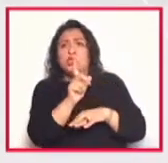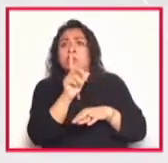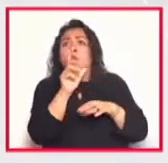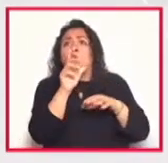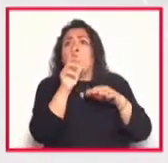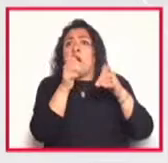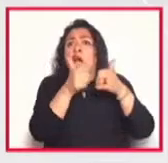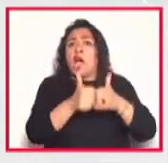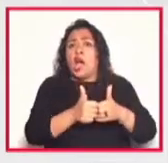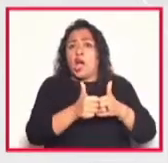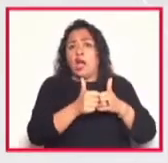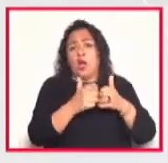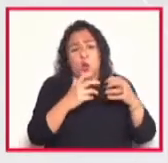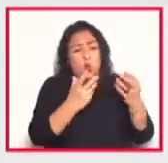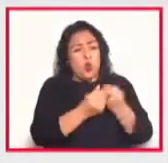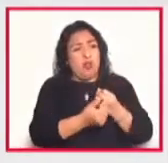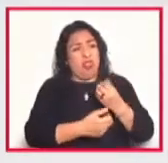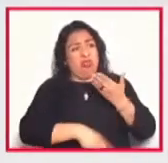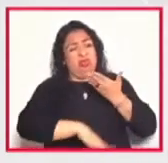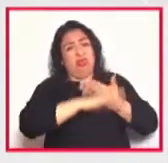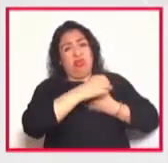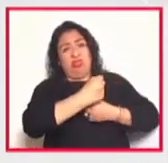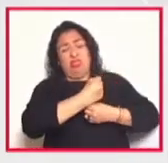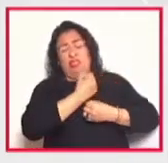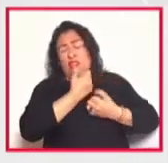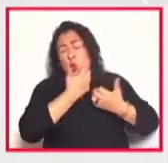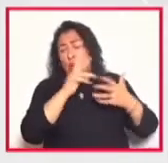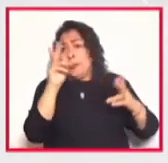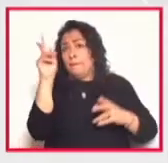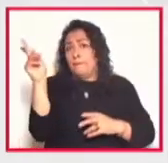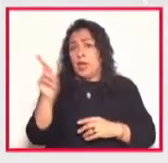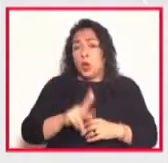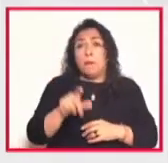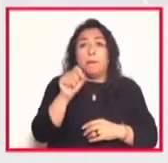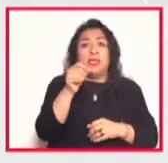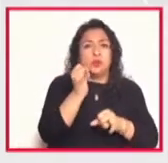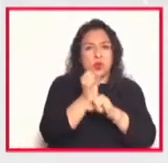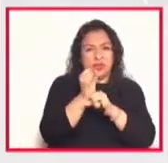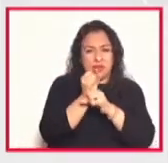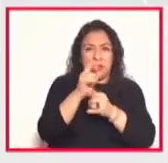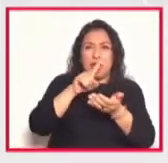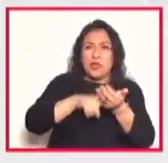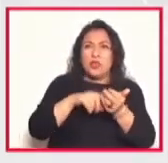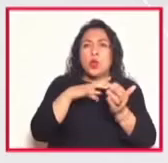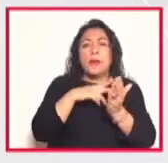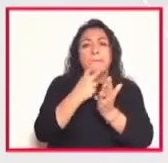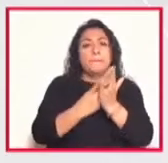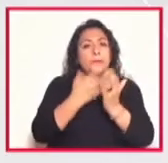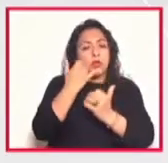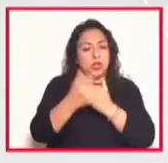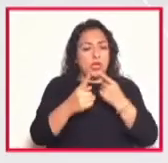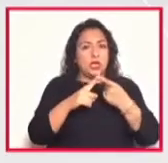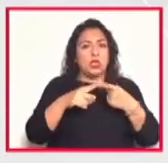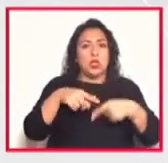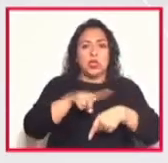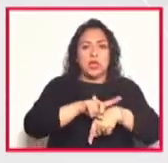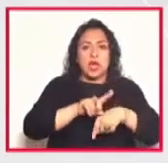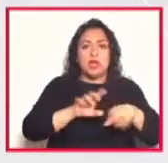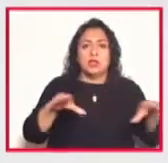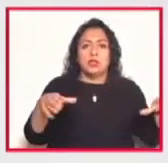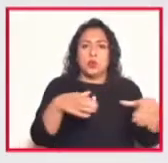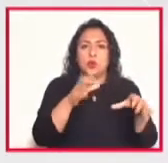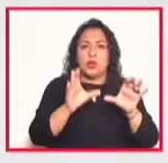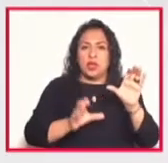confinamiento con sus agresores además la plataforma también albergará los proyectos diarias comunidades de cuidado